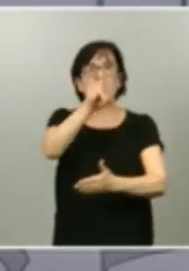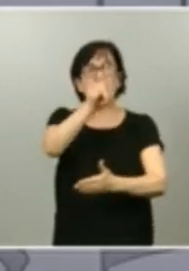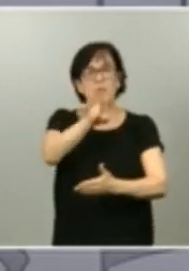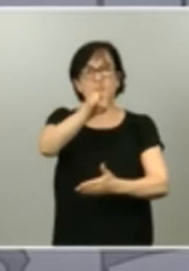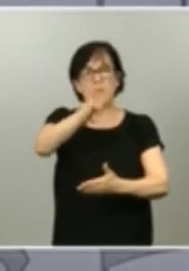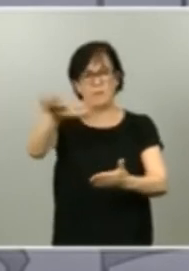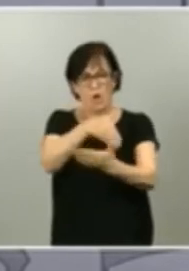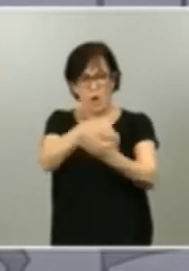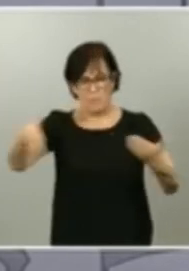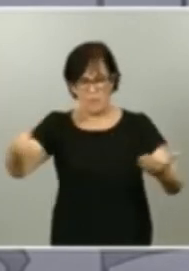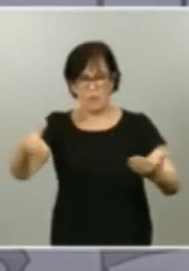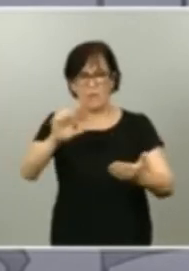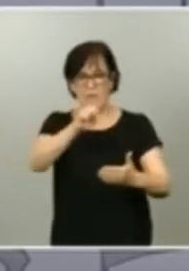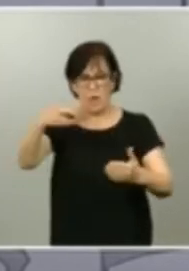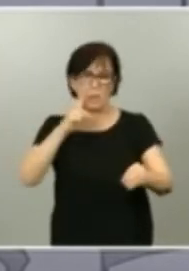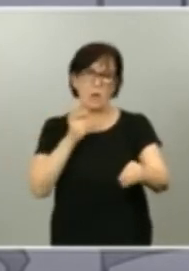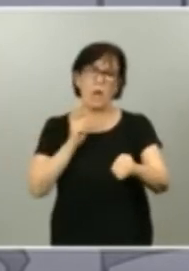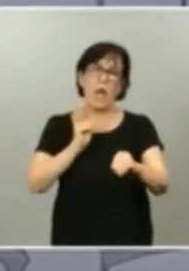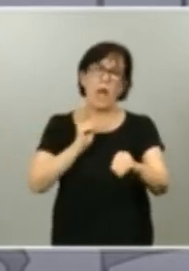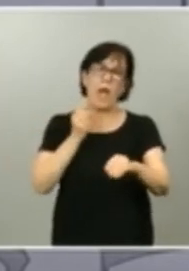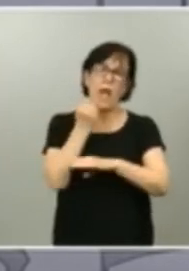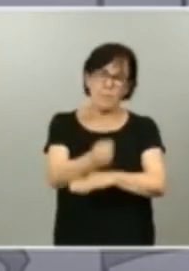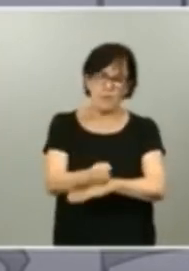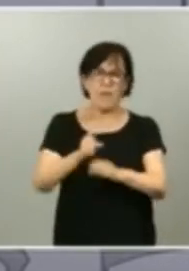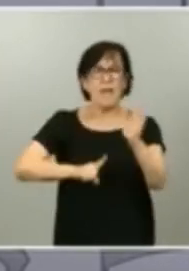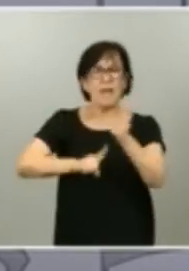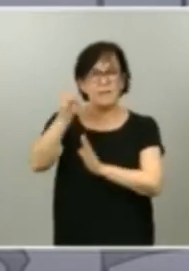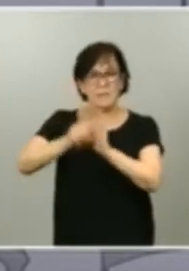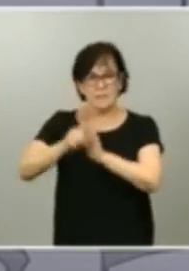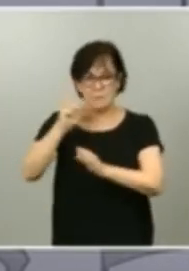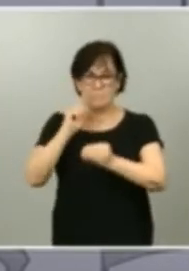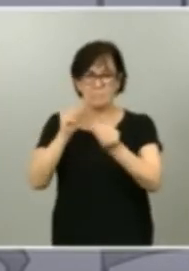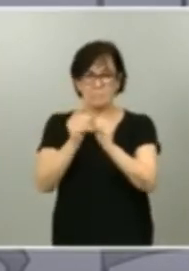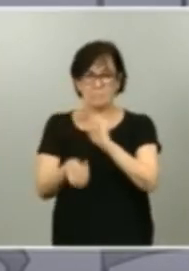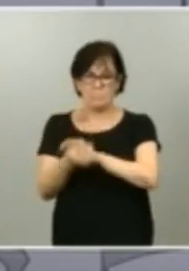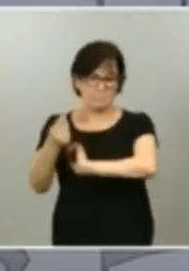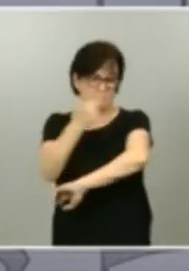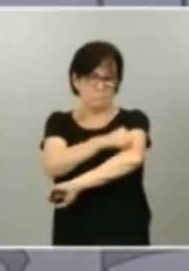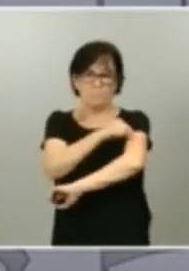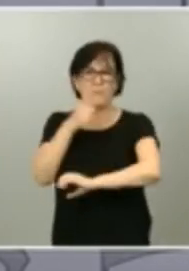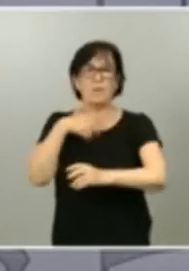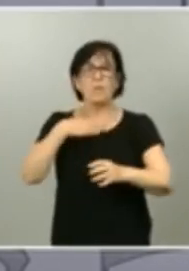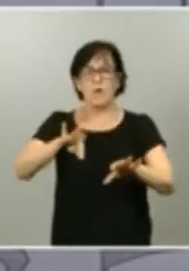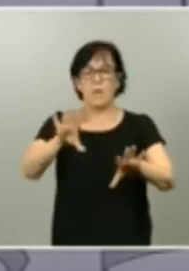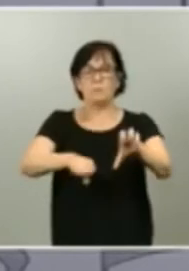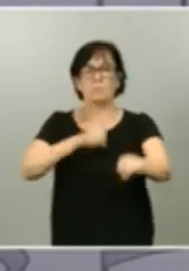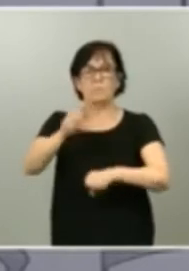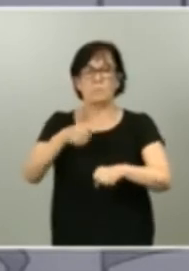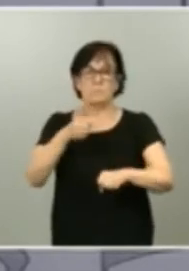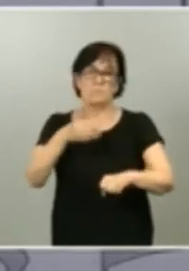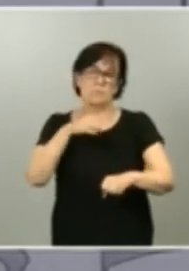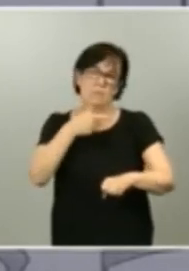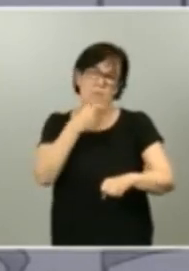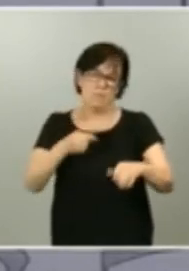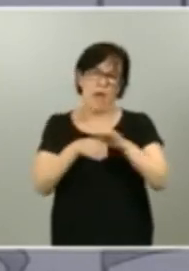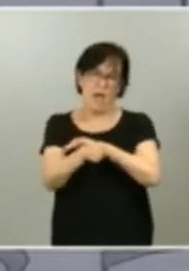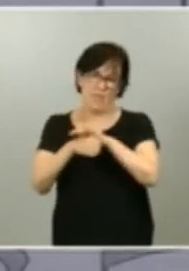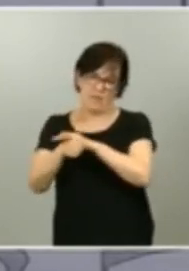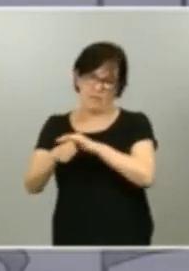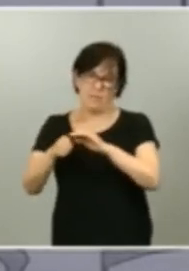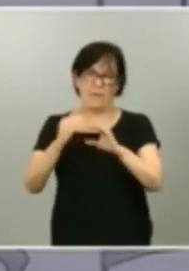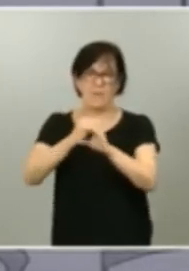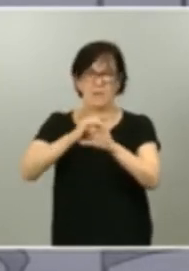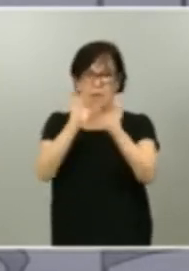el desarrollo de vacunas y facilitar que sean accesibles a nivel mundial pero además de fondos España